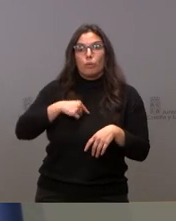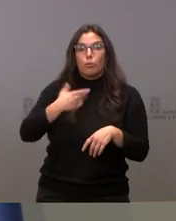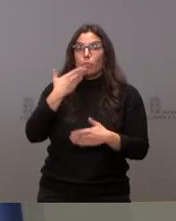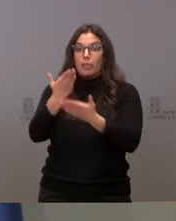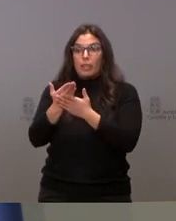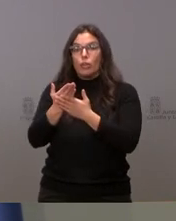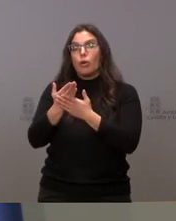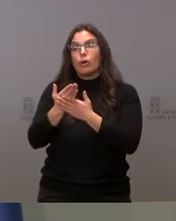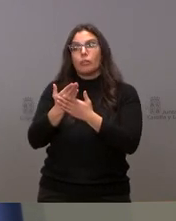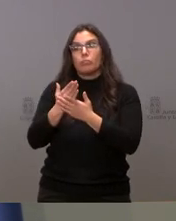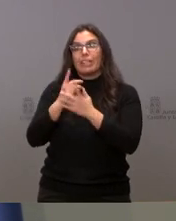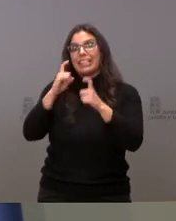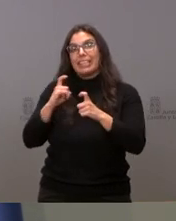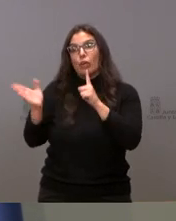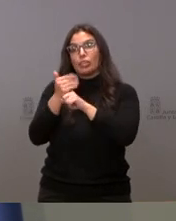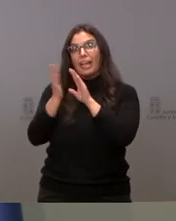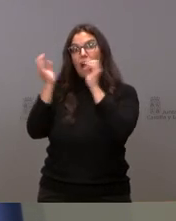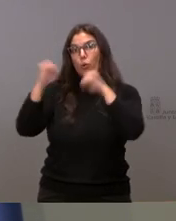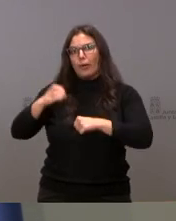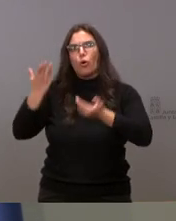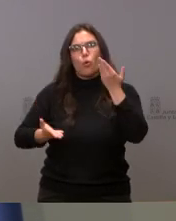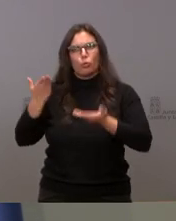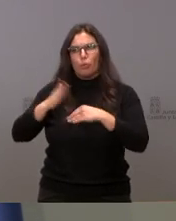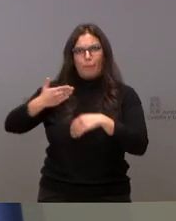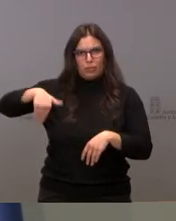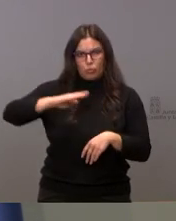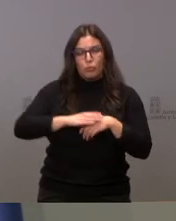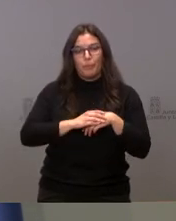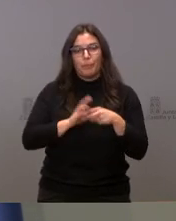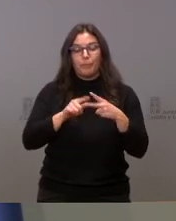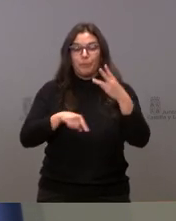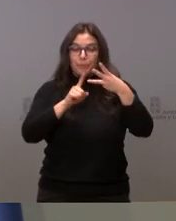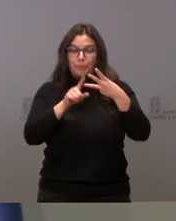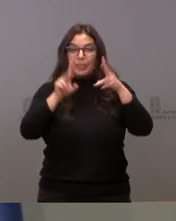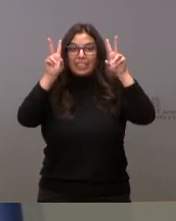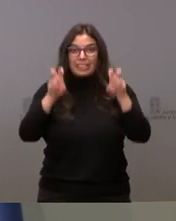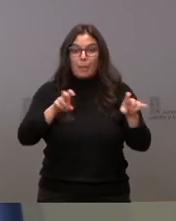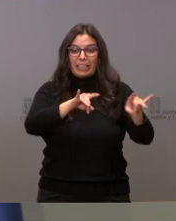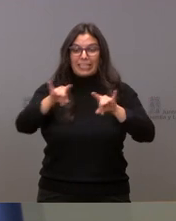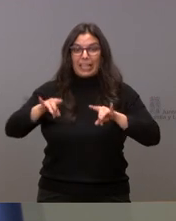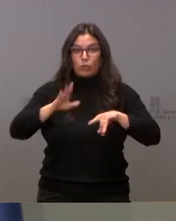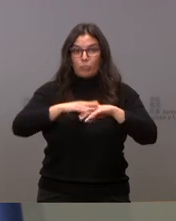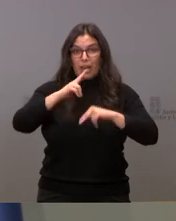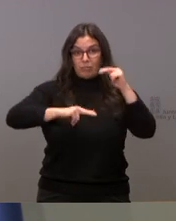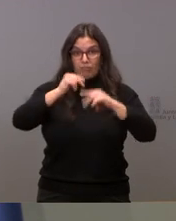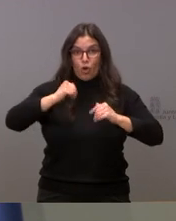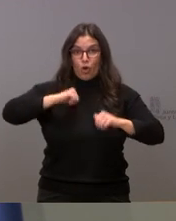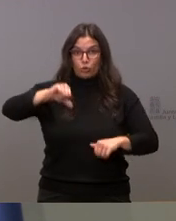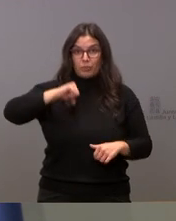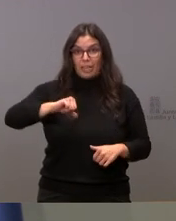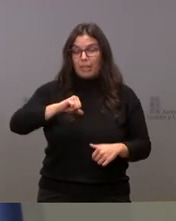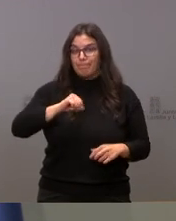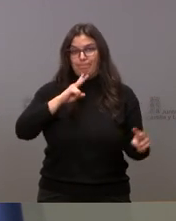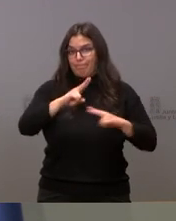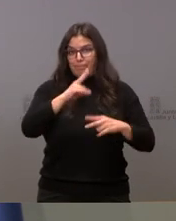un acuerdo, un acuerdo que sea justo y equitativo para todas las partes. Sobre el asunto de los terrenos del hospital, en este momento no le